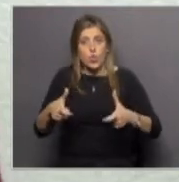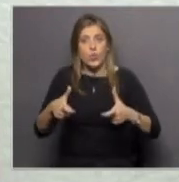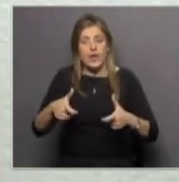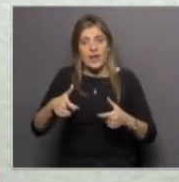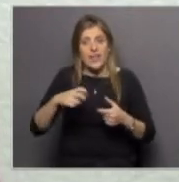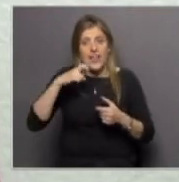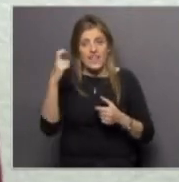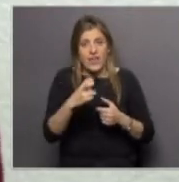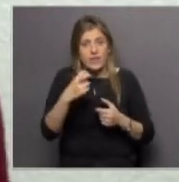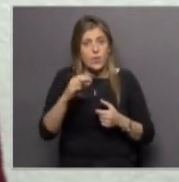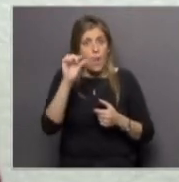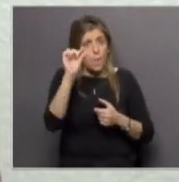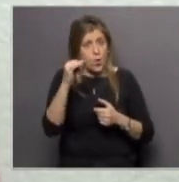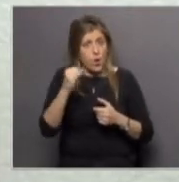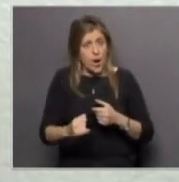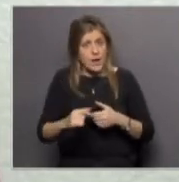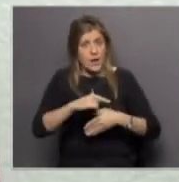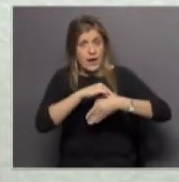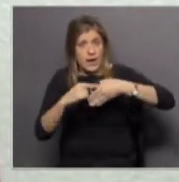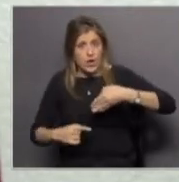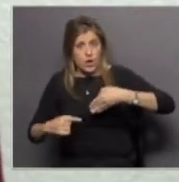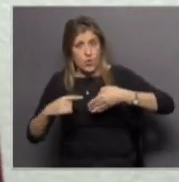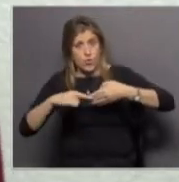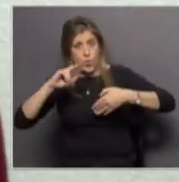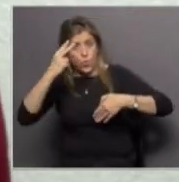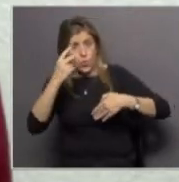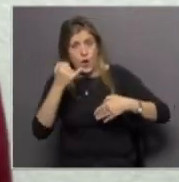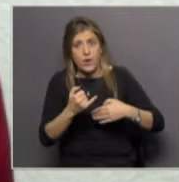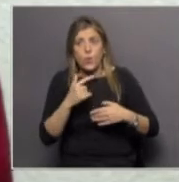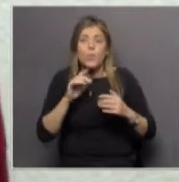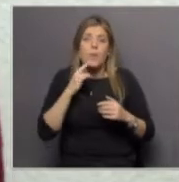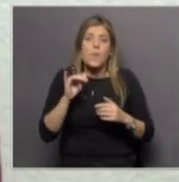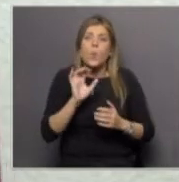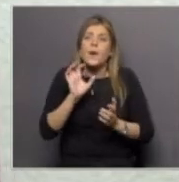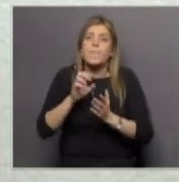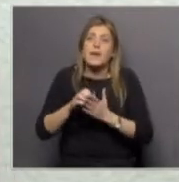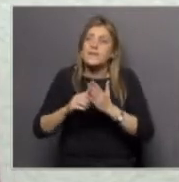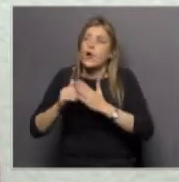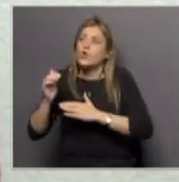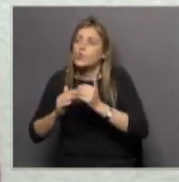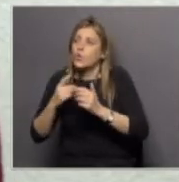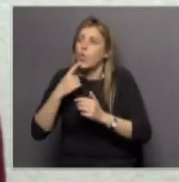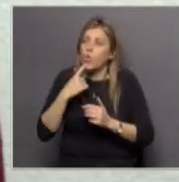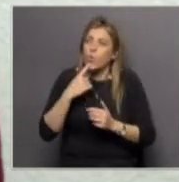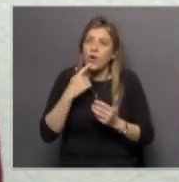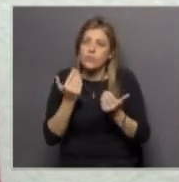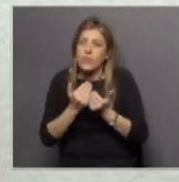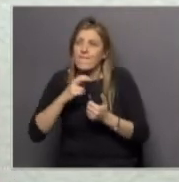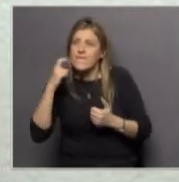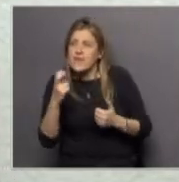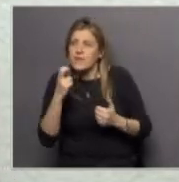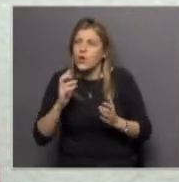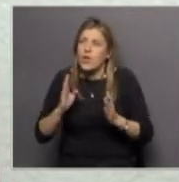los pocos en la región y bueno también nos decía que cualquier empresa constructora puede contactarse con la facultad y a través de convenios de